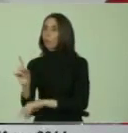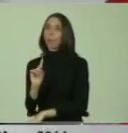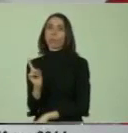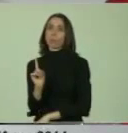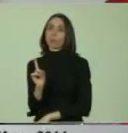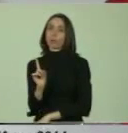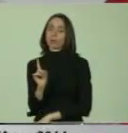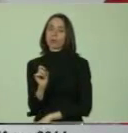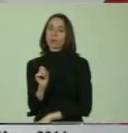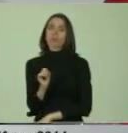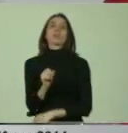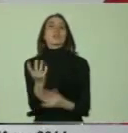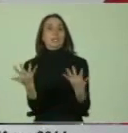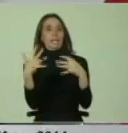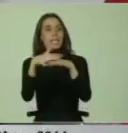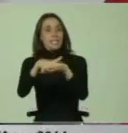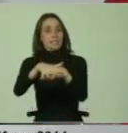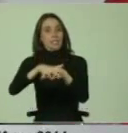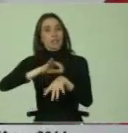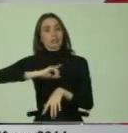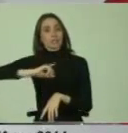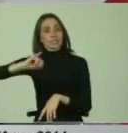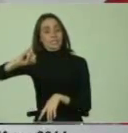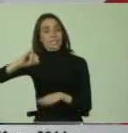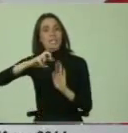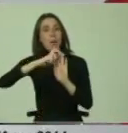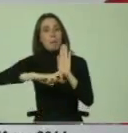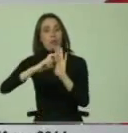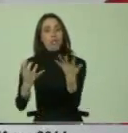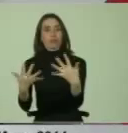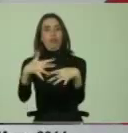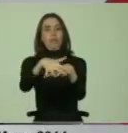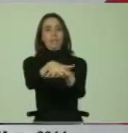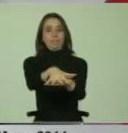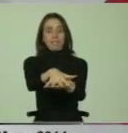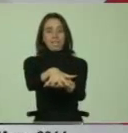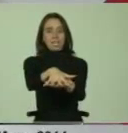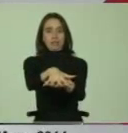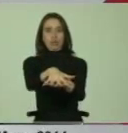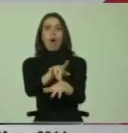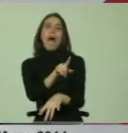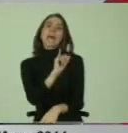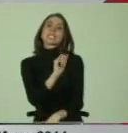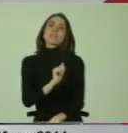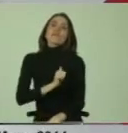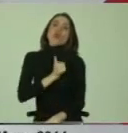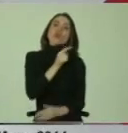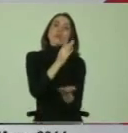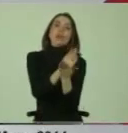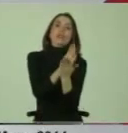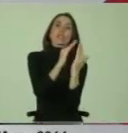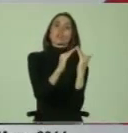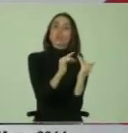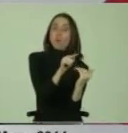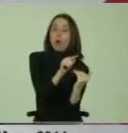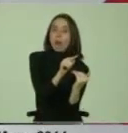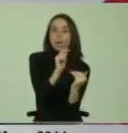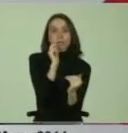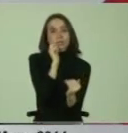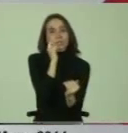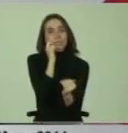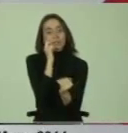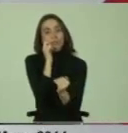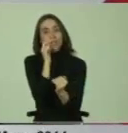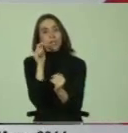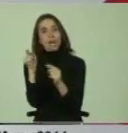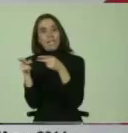Mientras la integración siga siendo, los proyectos de integración, sigan siendo voluntarios, estaremos dejando el